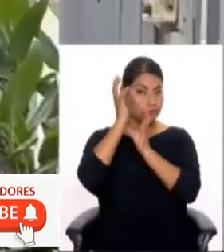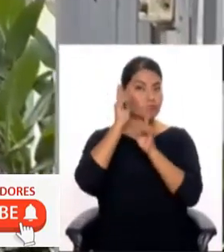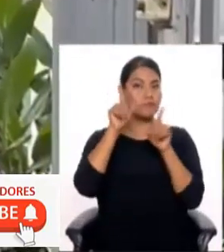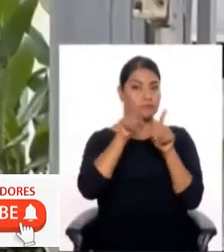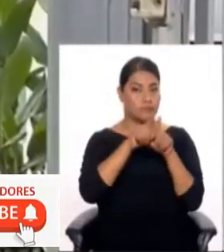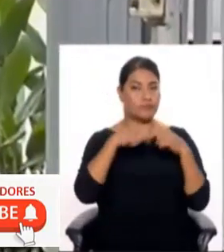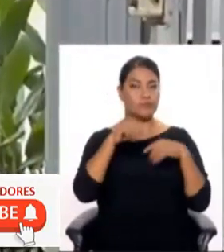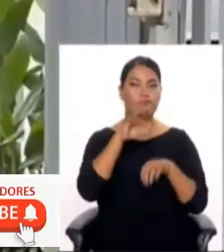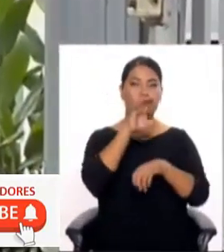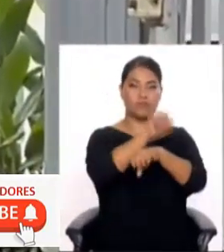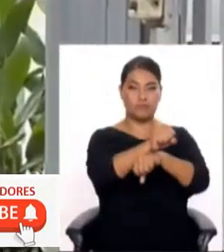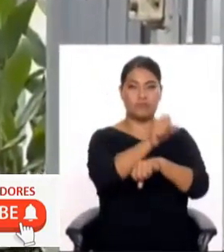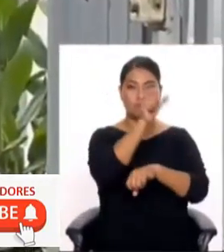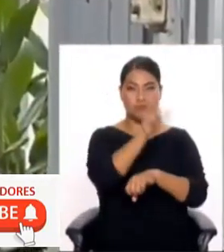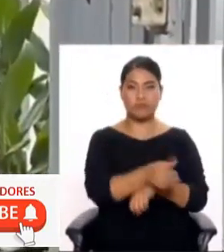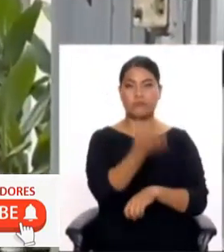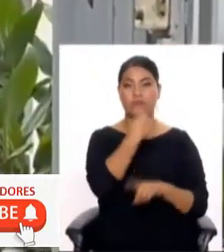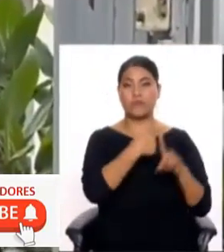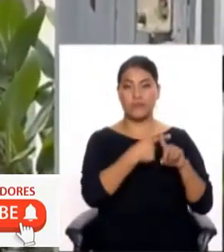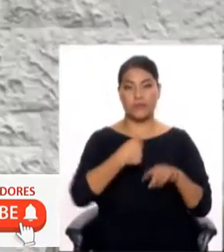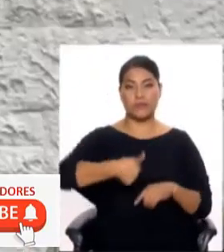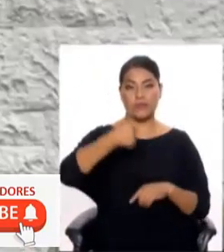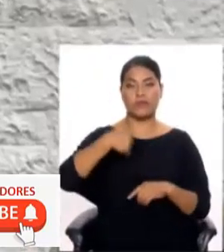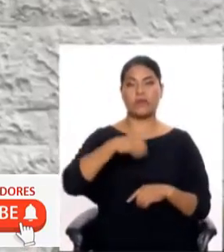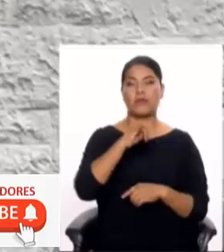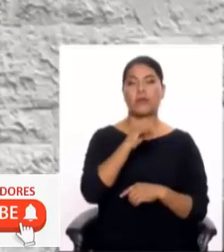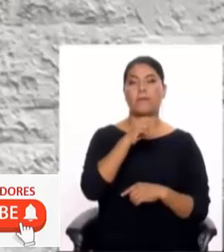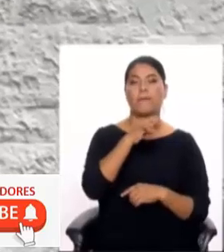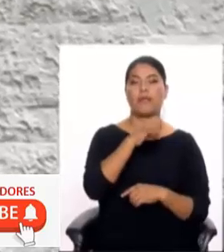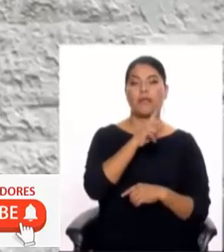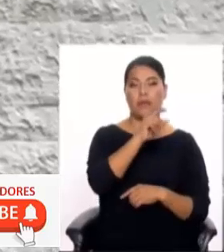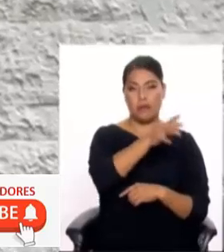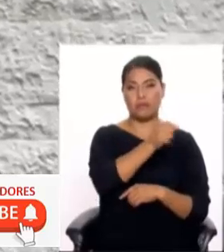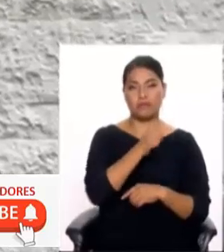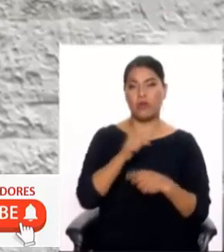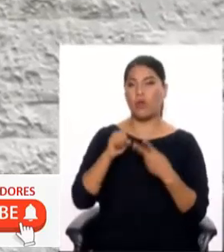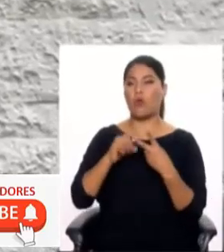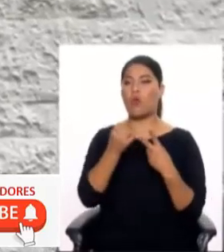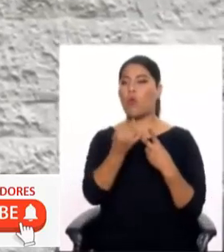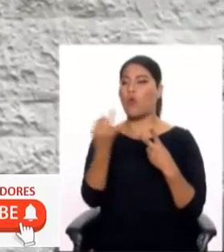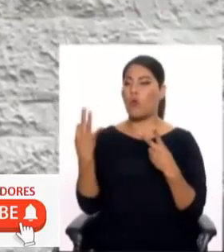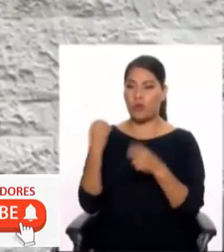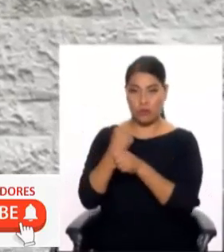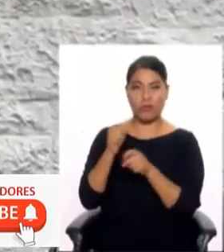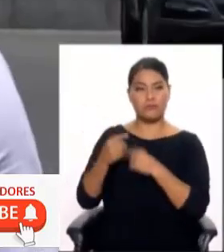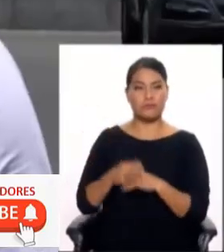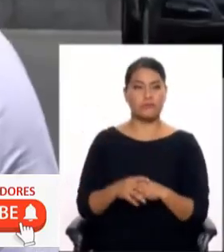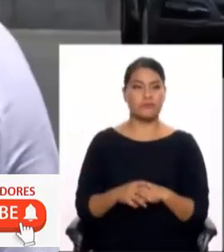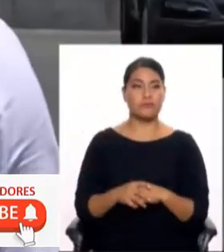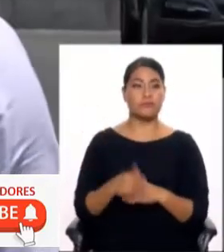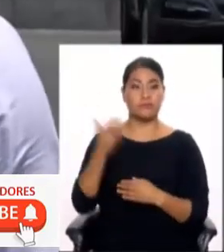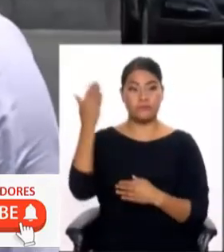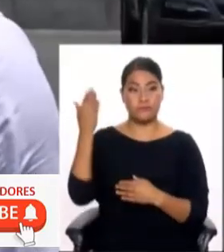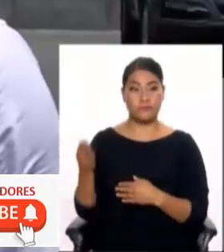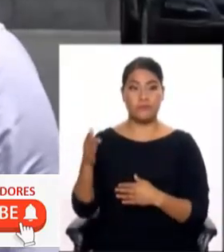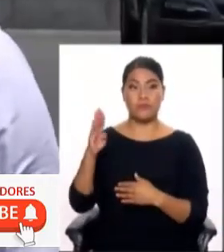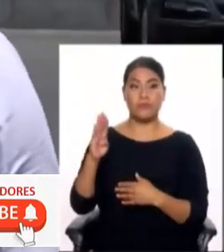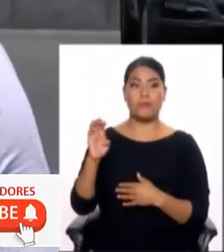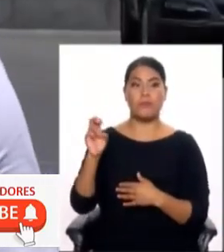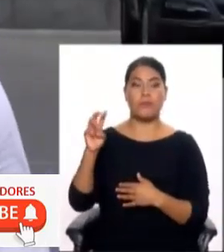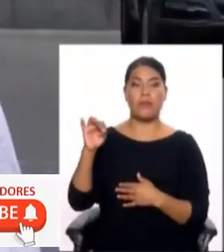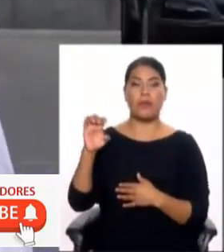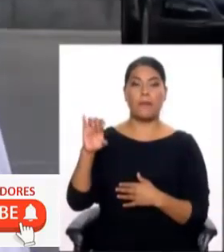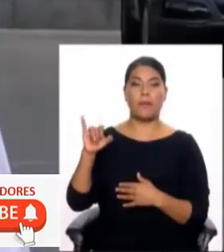detención del exalcalde de la Unión, Fernando Ipanaqué, así como exfuncionarios de esta Municipalidad. El congresista Guillermo